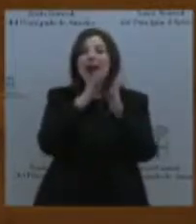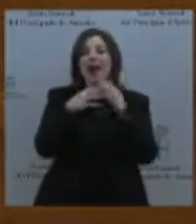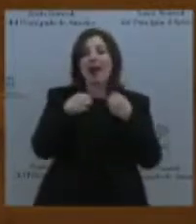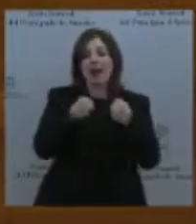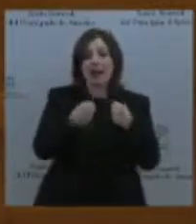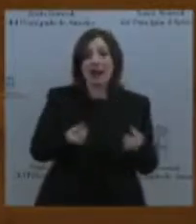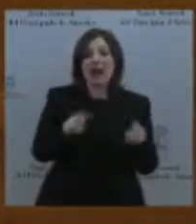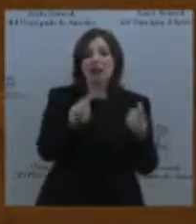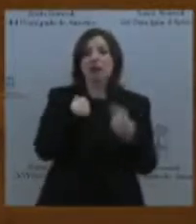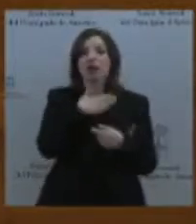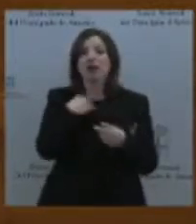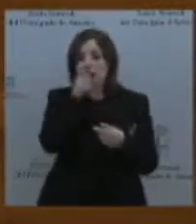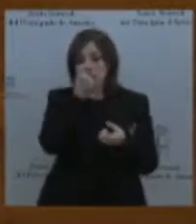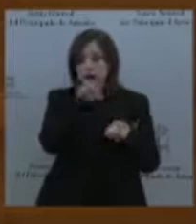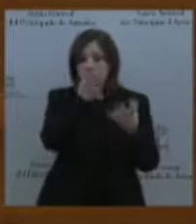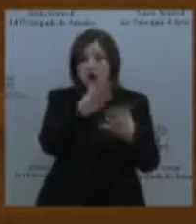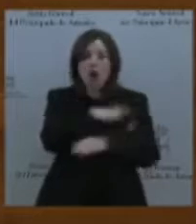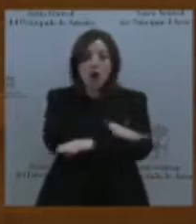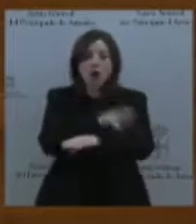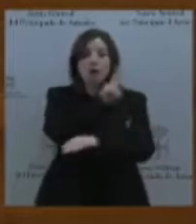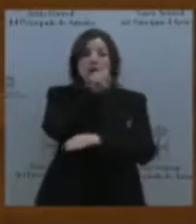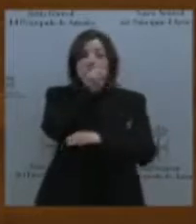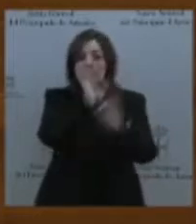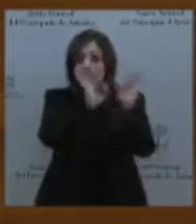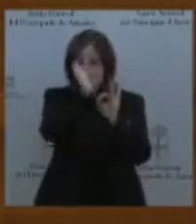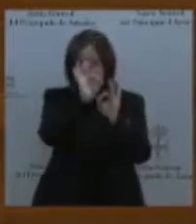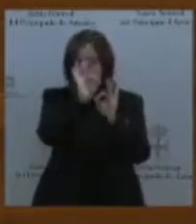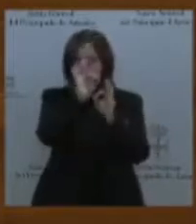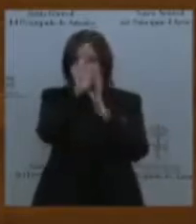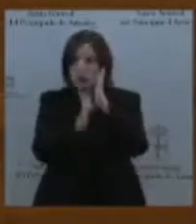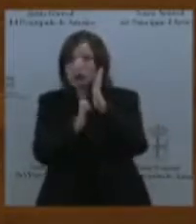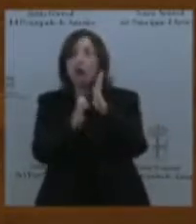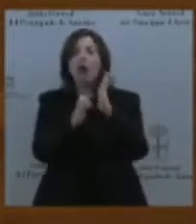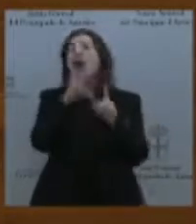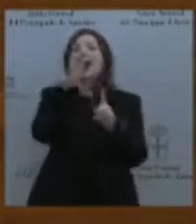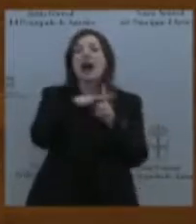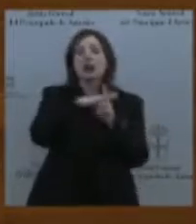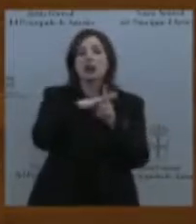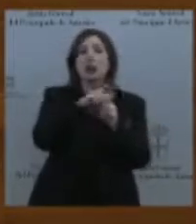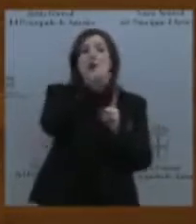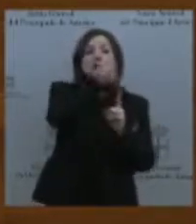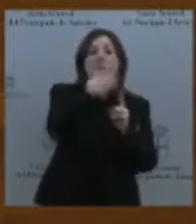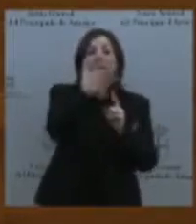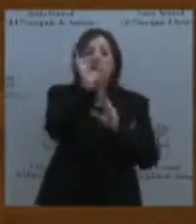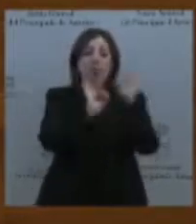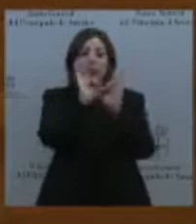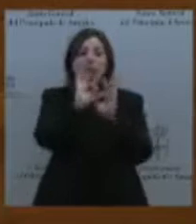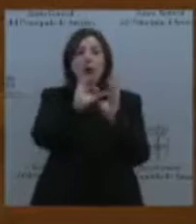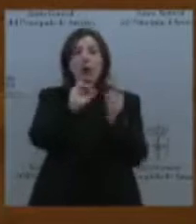21% al 10% de oliva la factura eléctrica. Del 5,1% al 0,5% el impuesto fiscal sobre la electricidad.